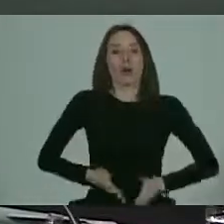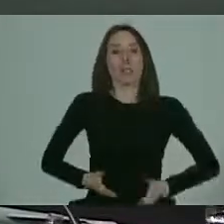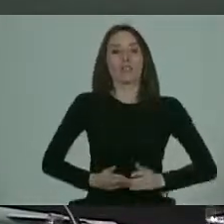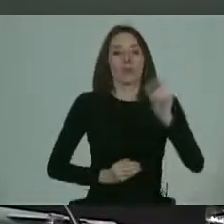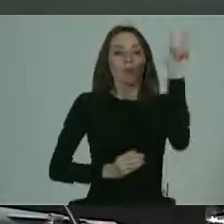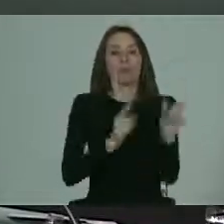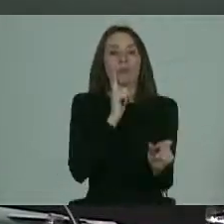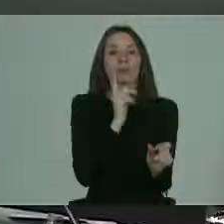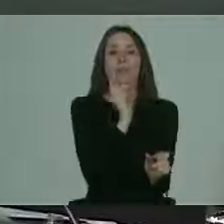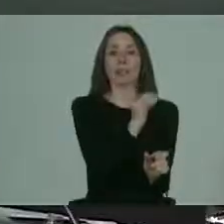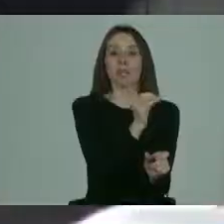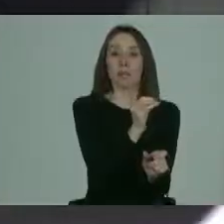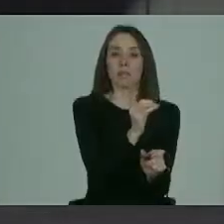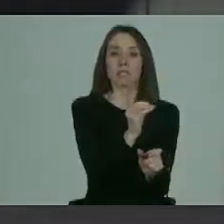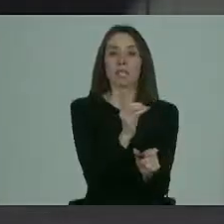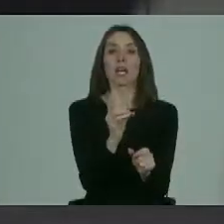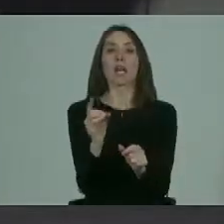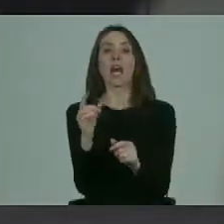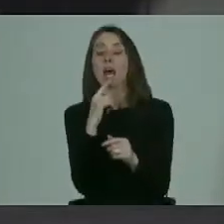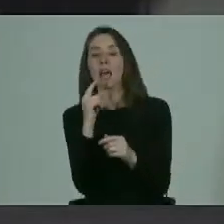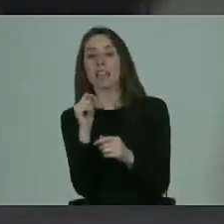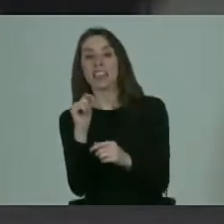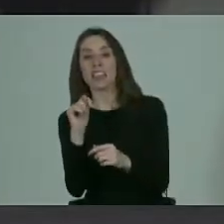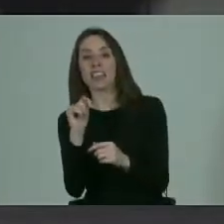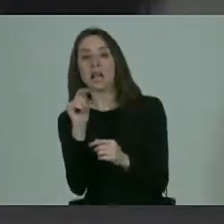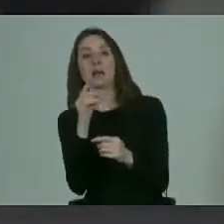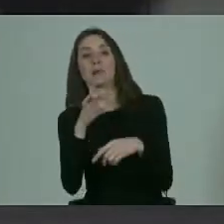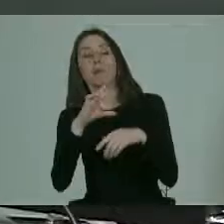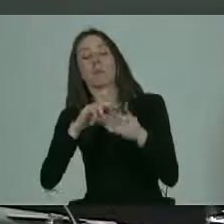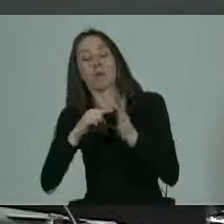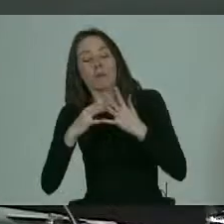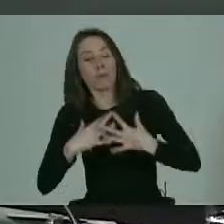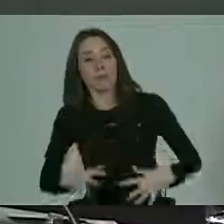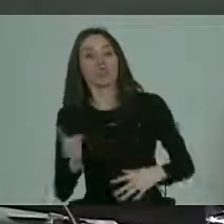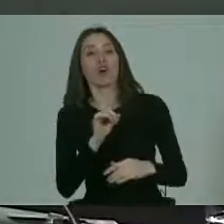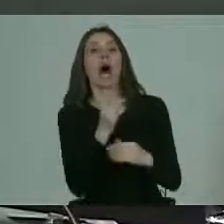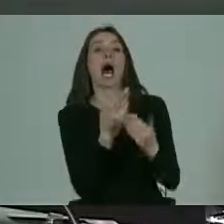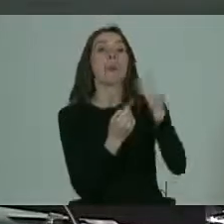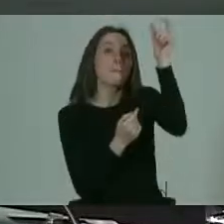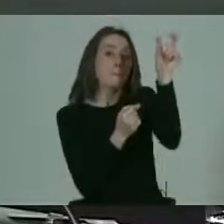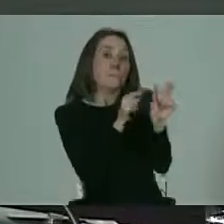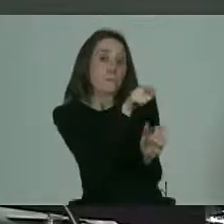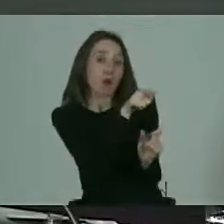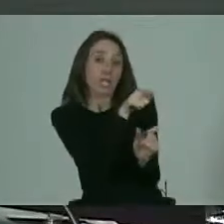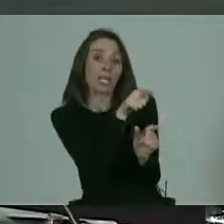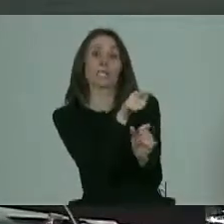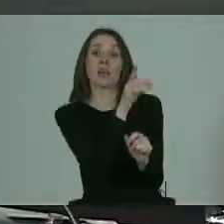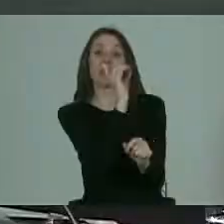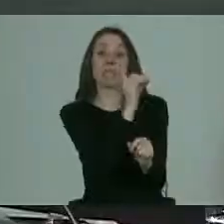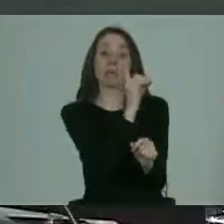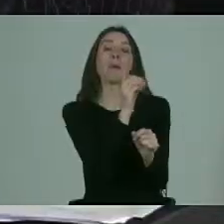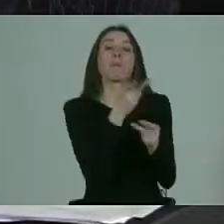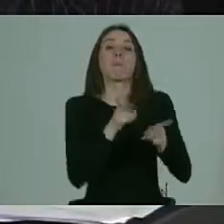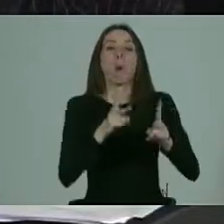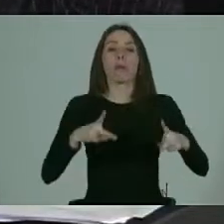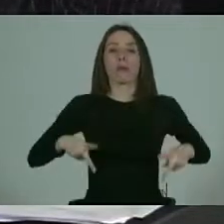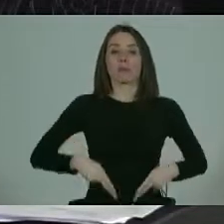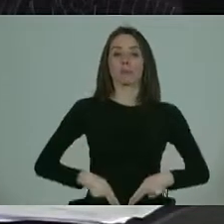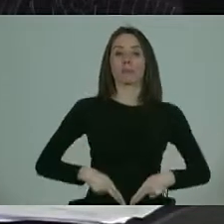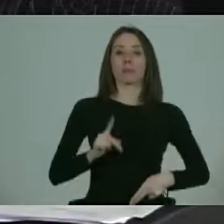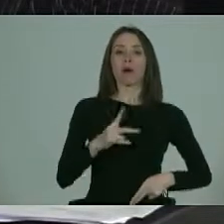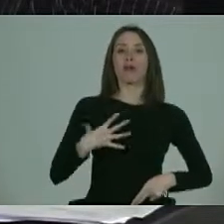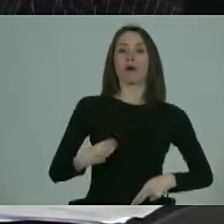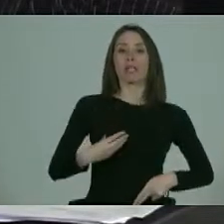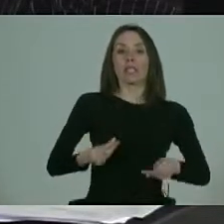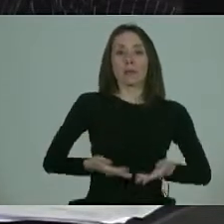ninguna prescripción o indicación terapéutica, sino que tiene que ver con la propia condición y que muchas veces, como se mencionaba